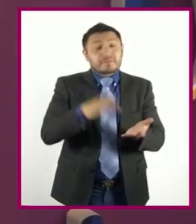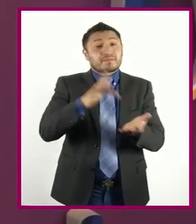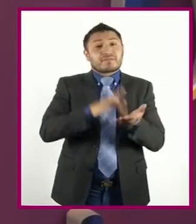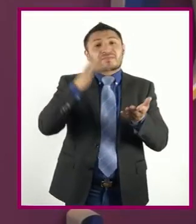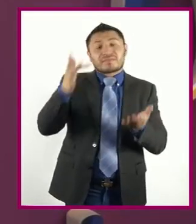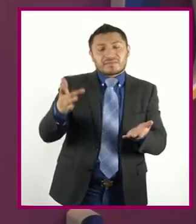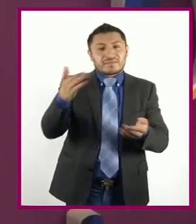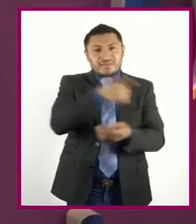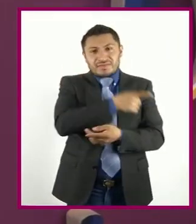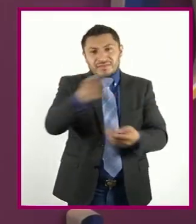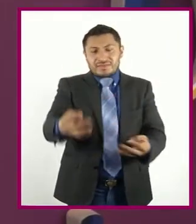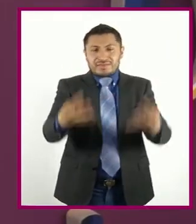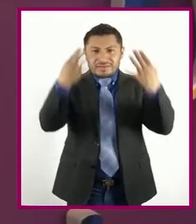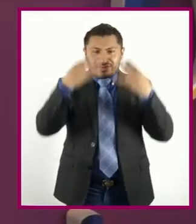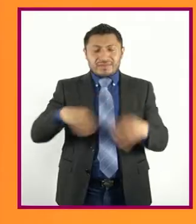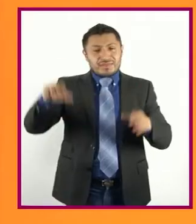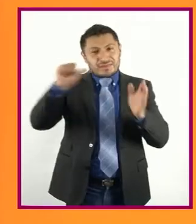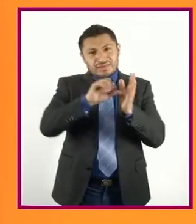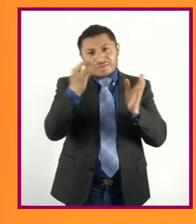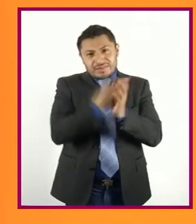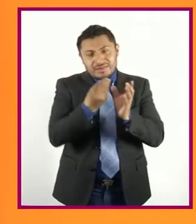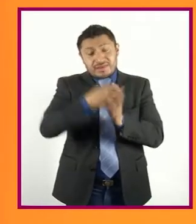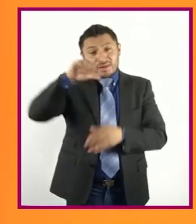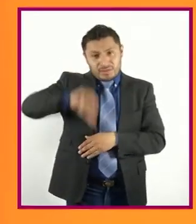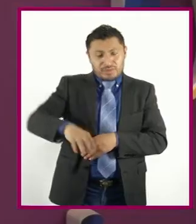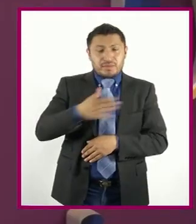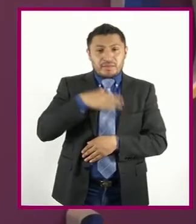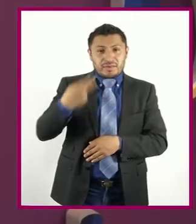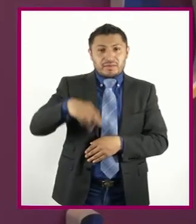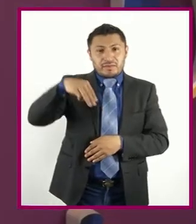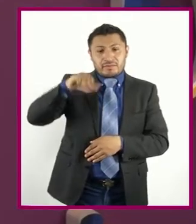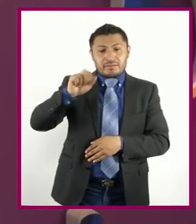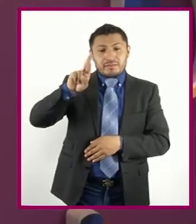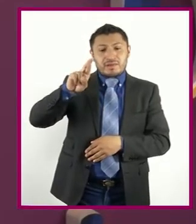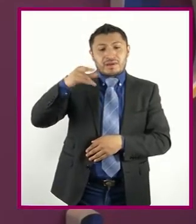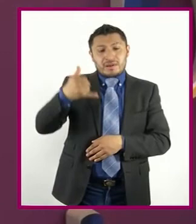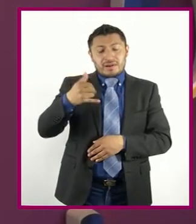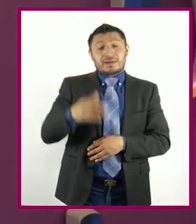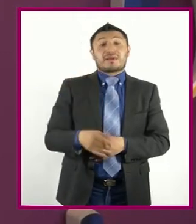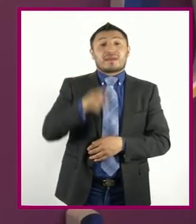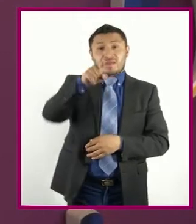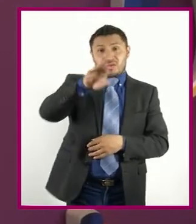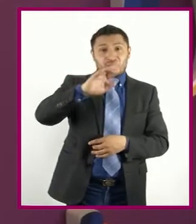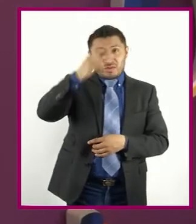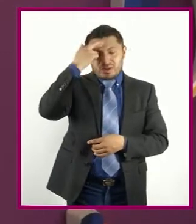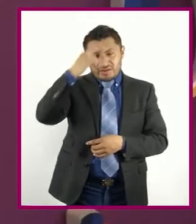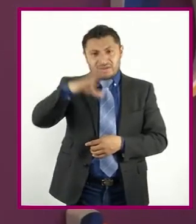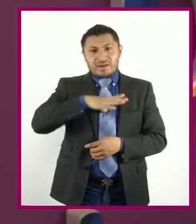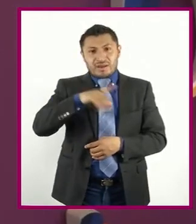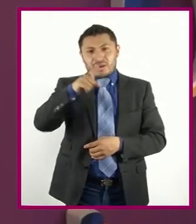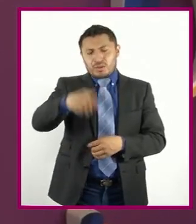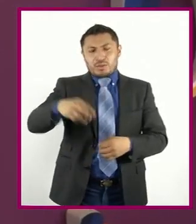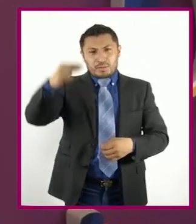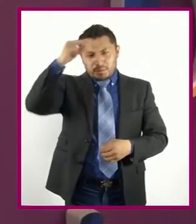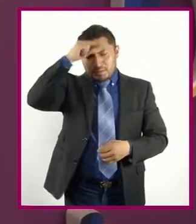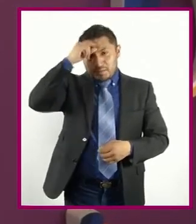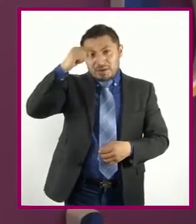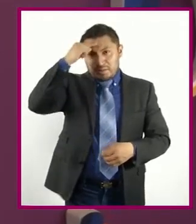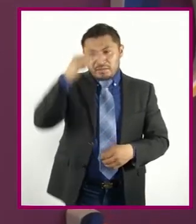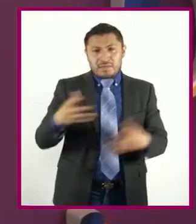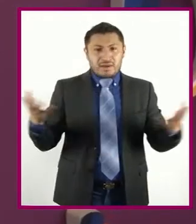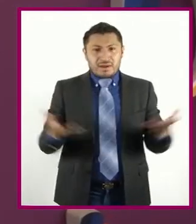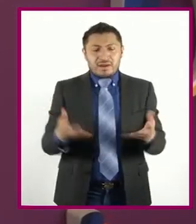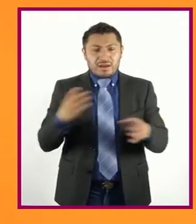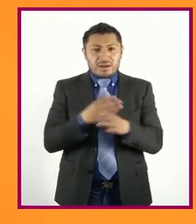cemos Su acompañamiento A esta sesión Mi nombre es Mari Rodríguez Y recuerden Que tienen el potencial Para hacer cosas